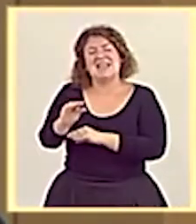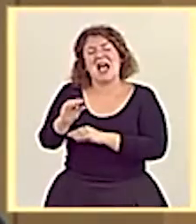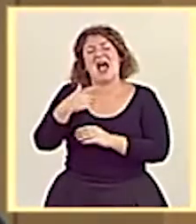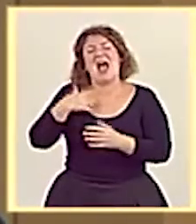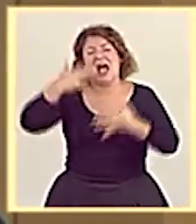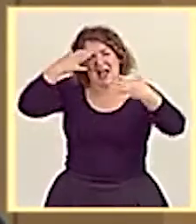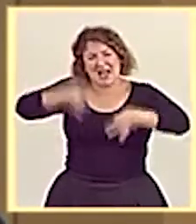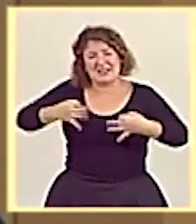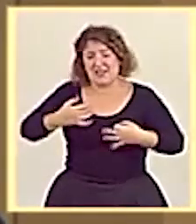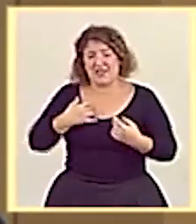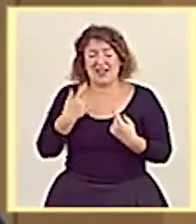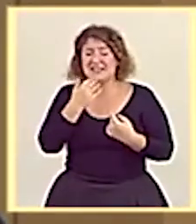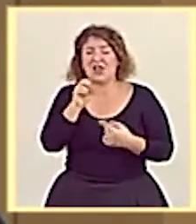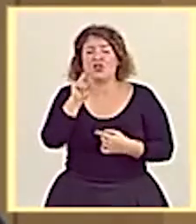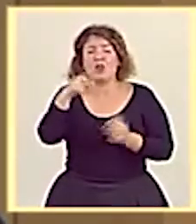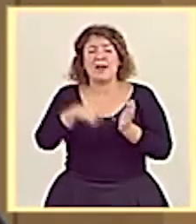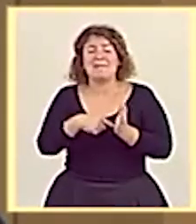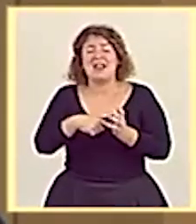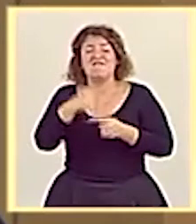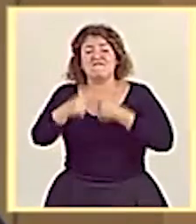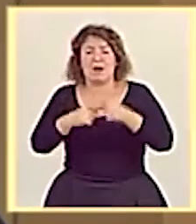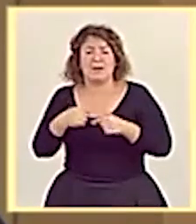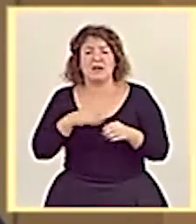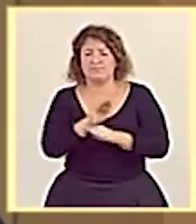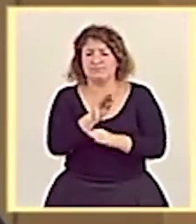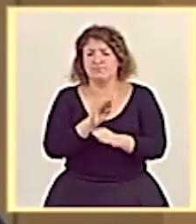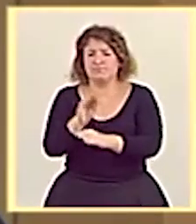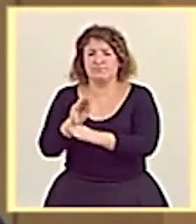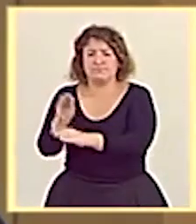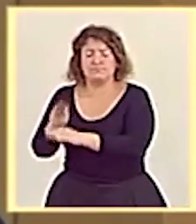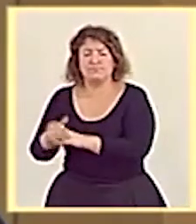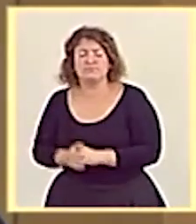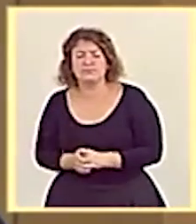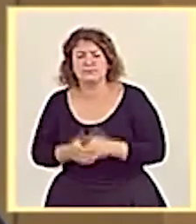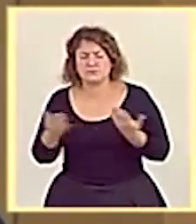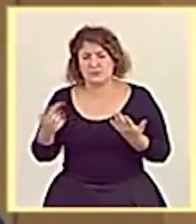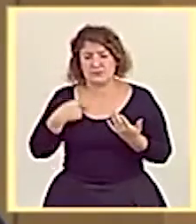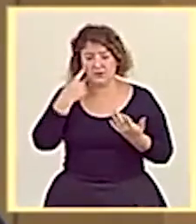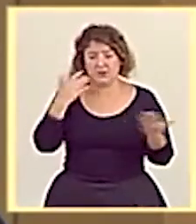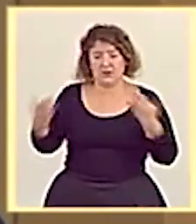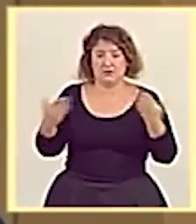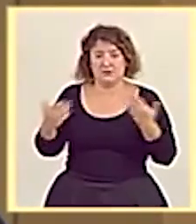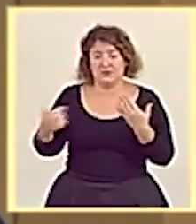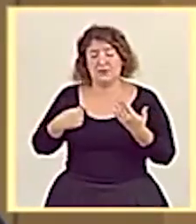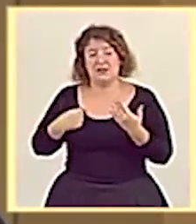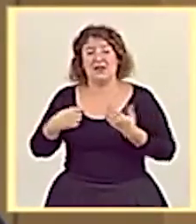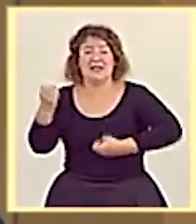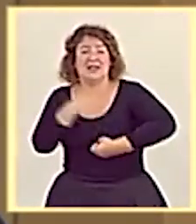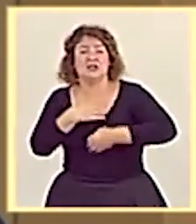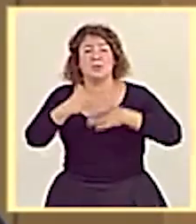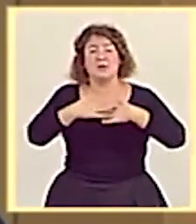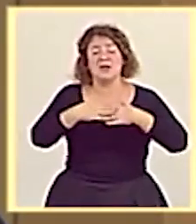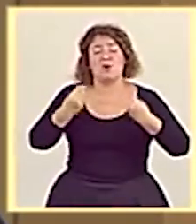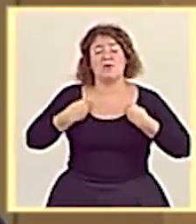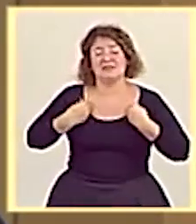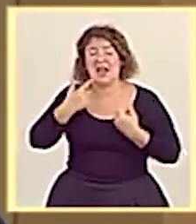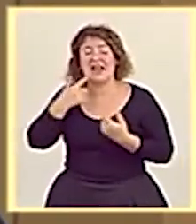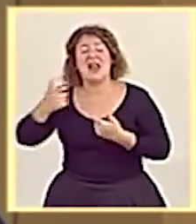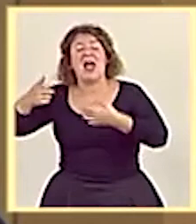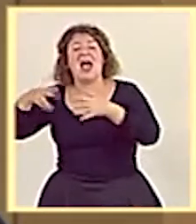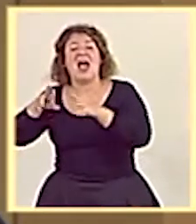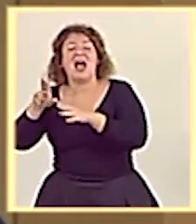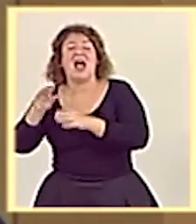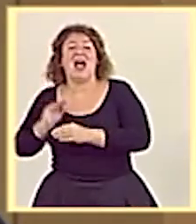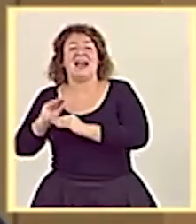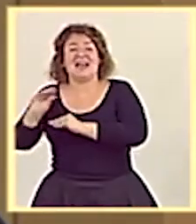alrededor de 12.000 familias. Y en este momento estamos complementando la diferencia entre lo que reciben por el ingreso mínimo vital y la renta garantizada.